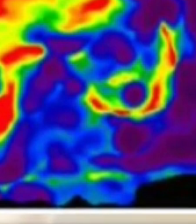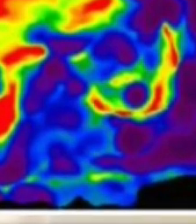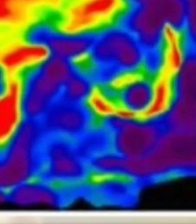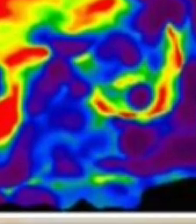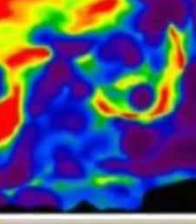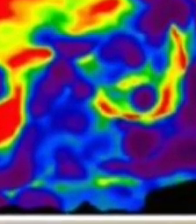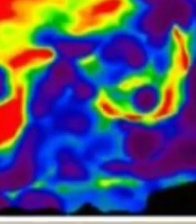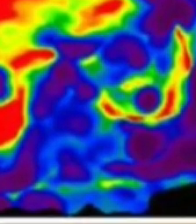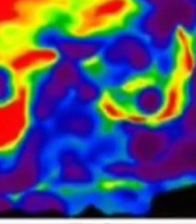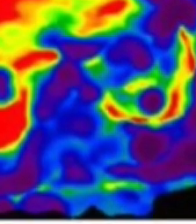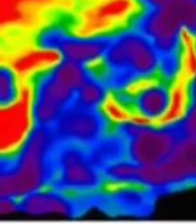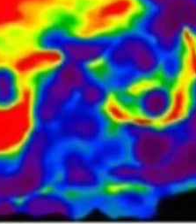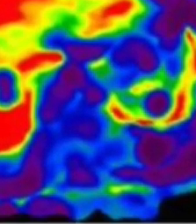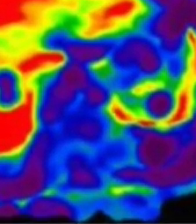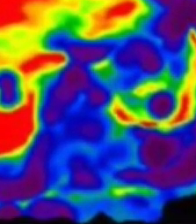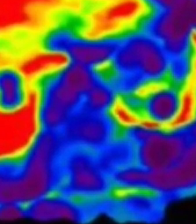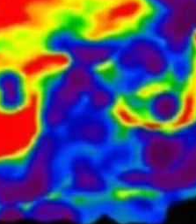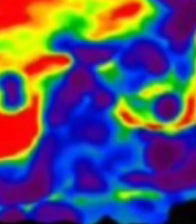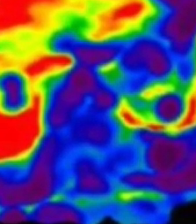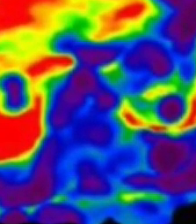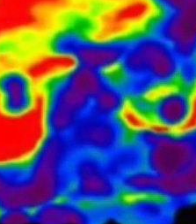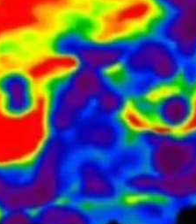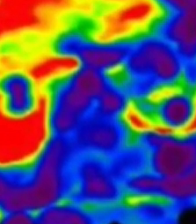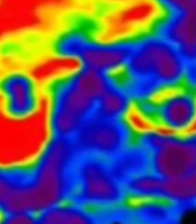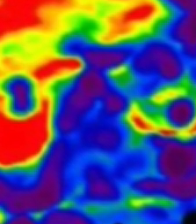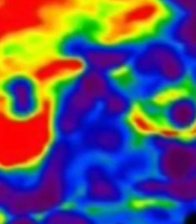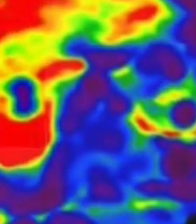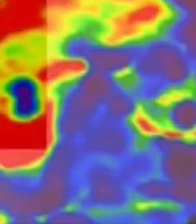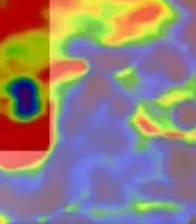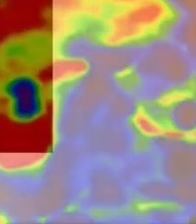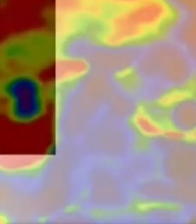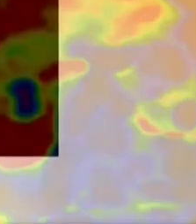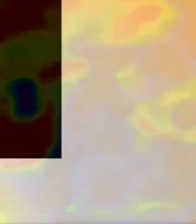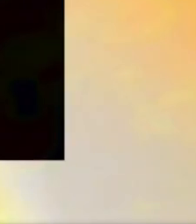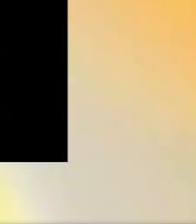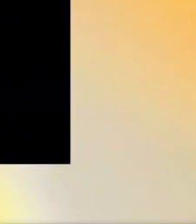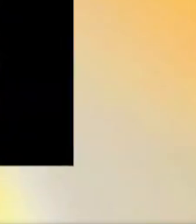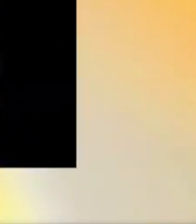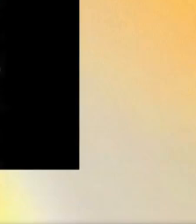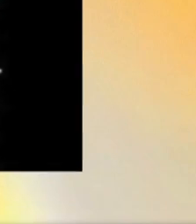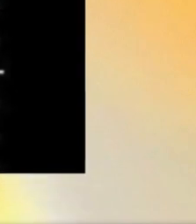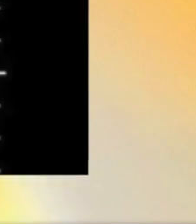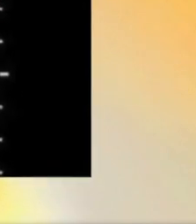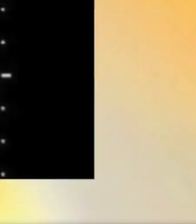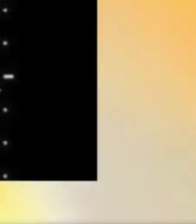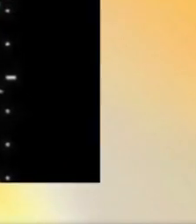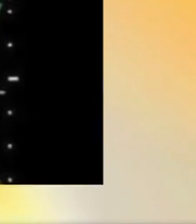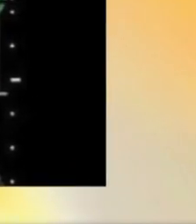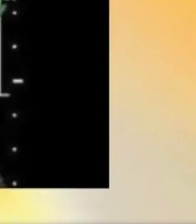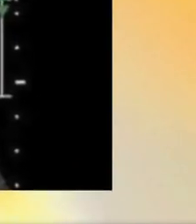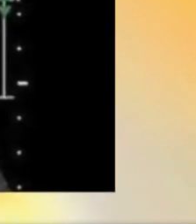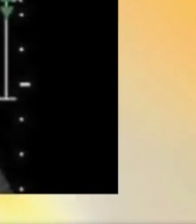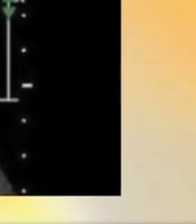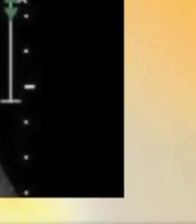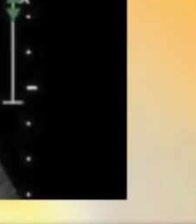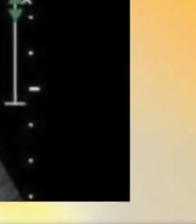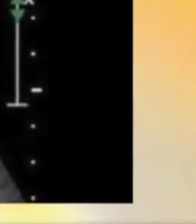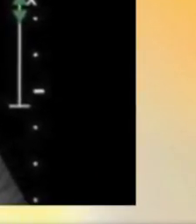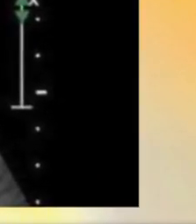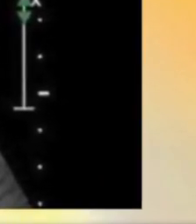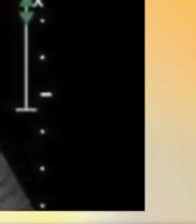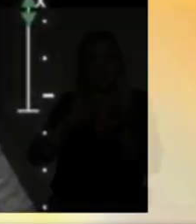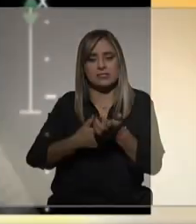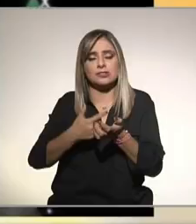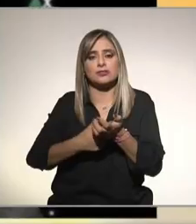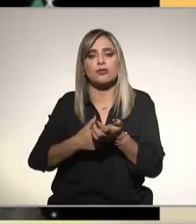arriba de 40, 80 o más en algunos casos es raro que alguna persona por hígado graso llegue a ser